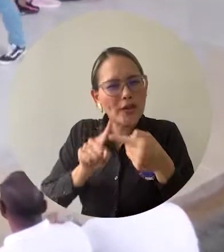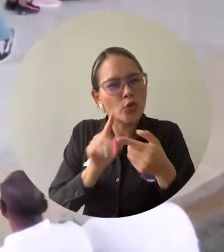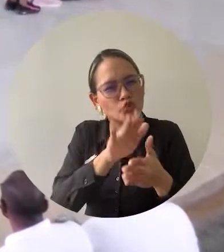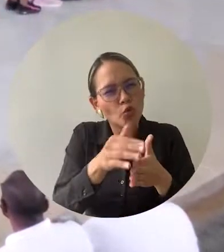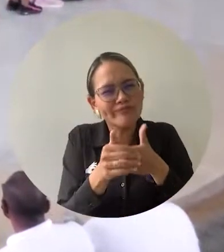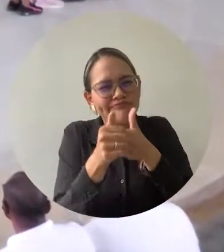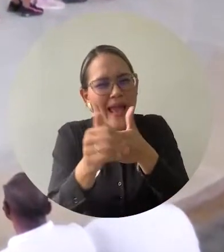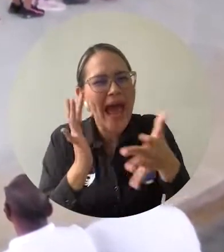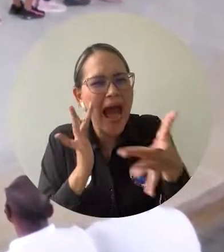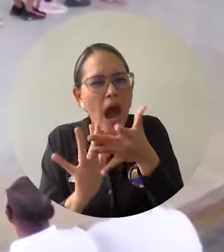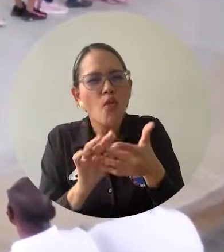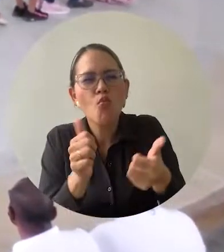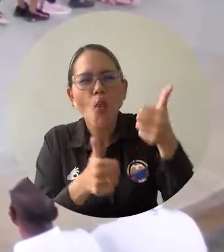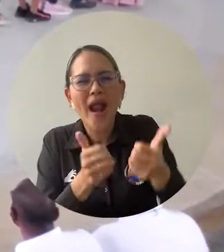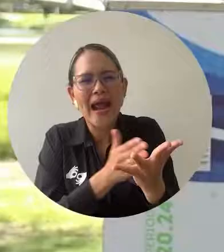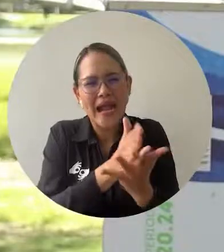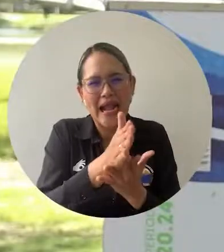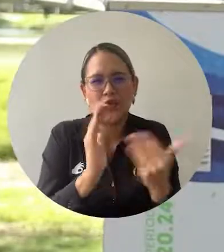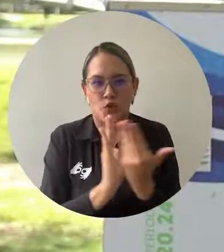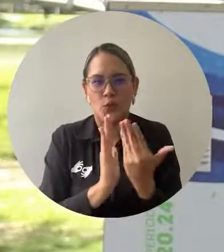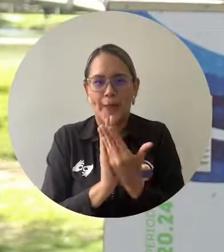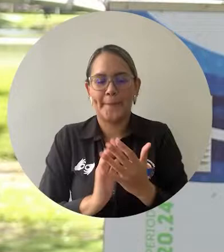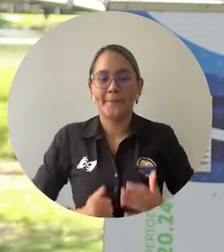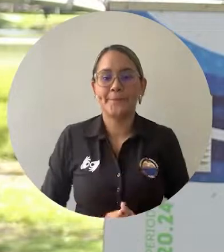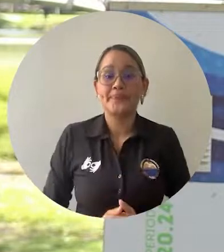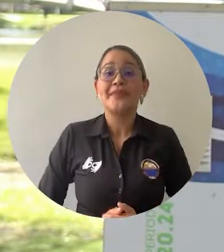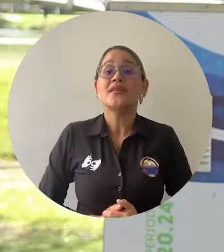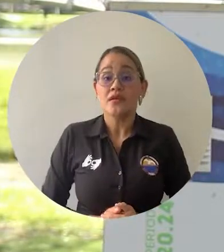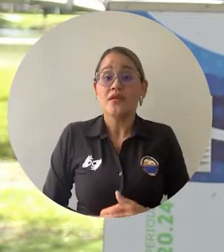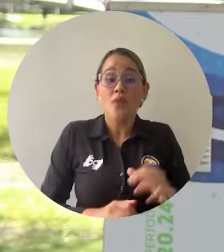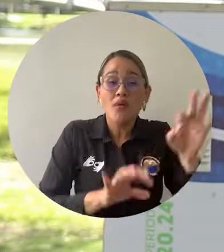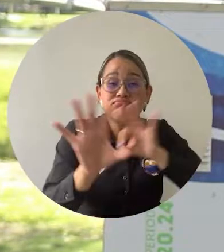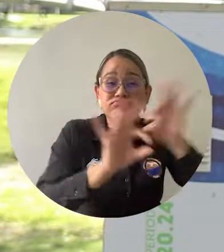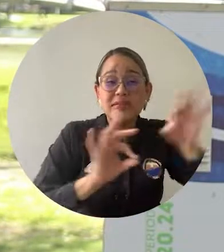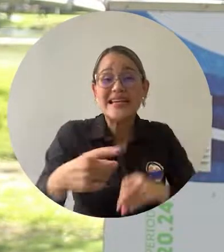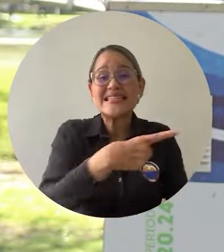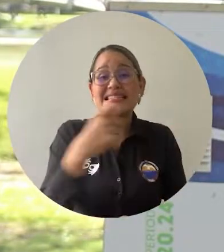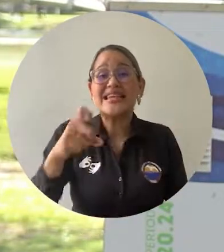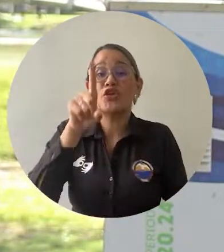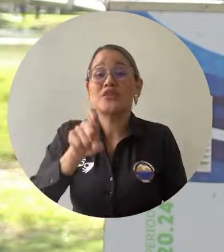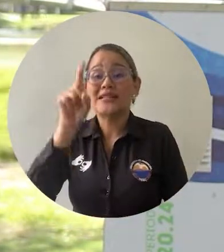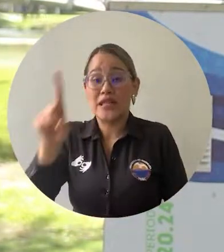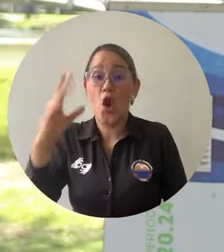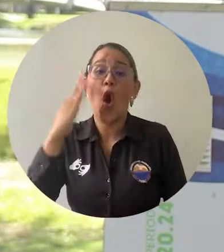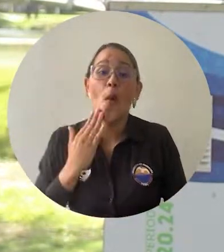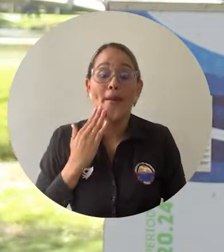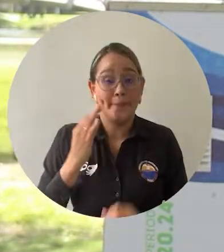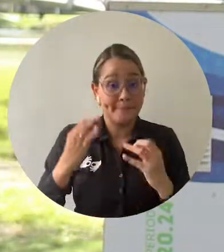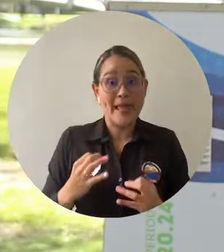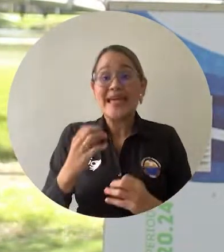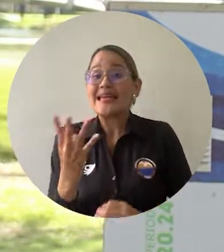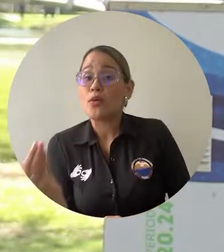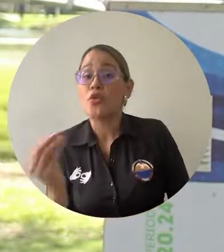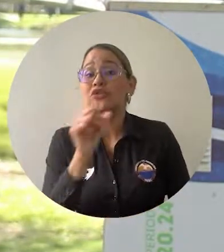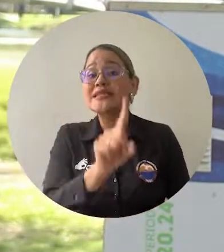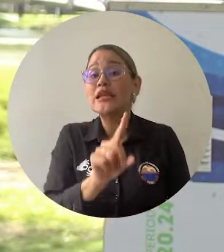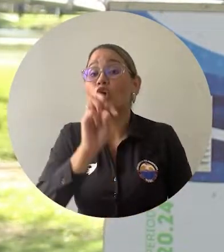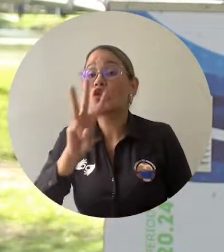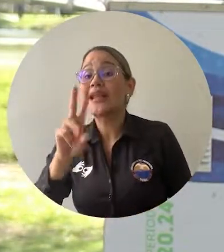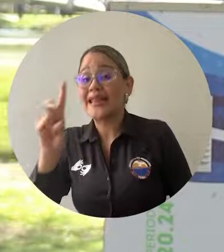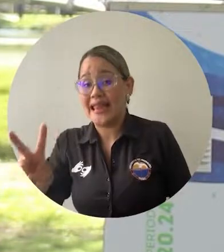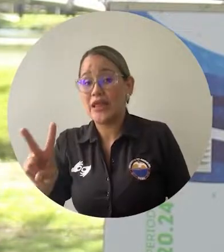este proceso de orientación vocacional. En este proceso seleccionamos un total de 161 jóvenes, de los cuales 132